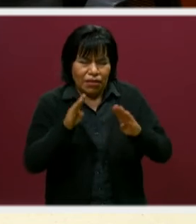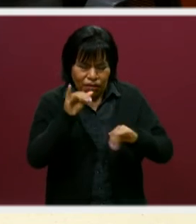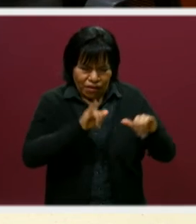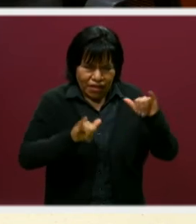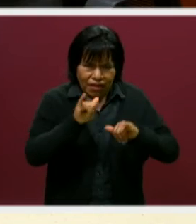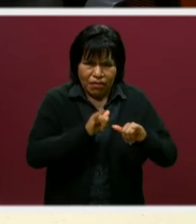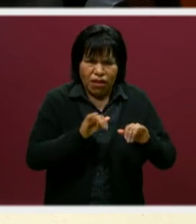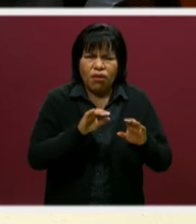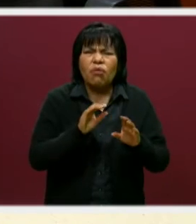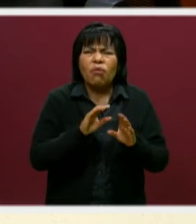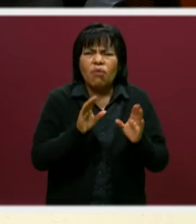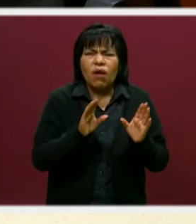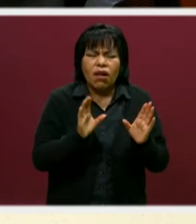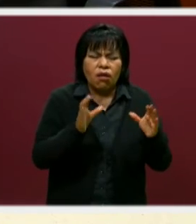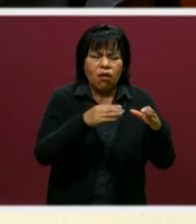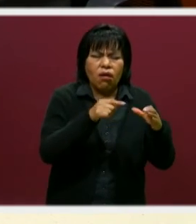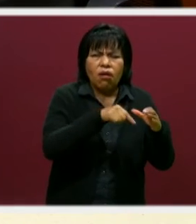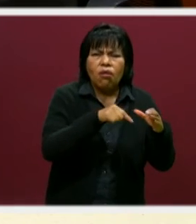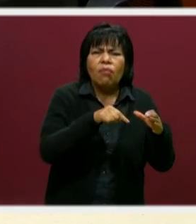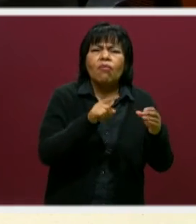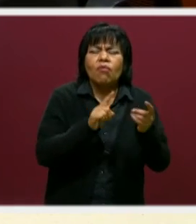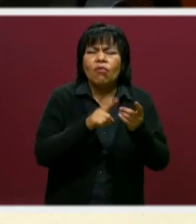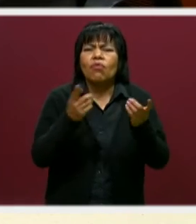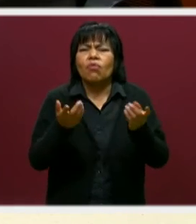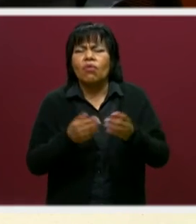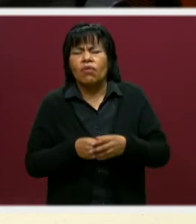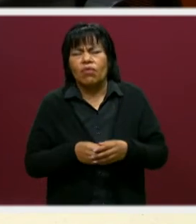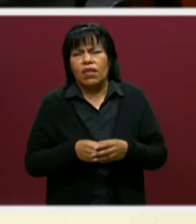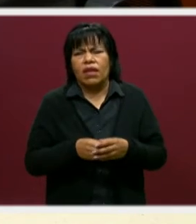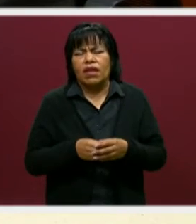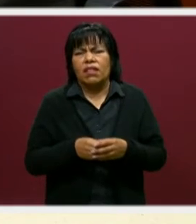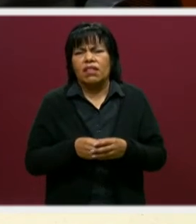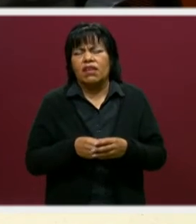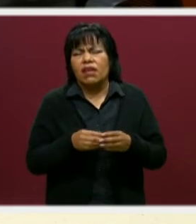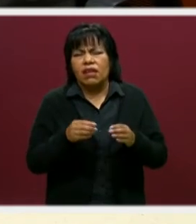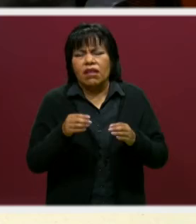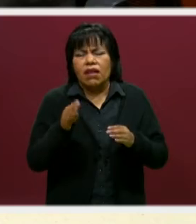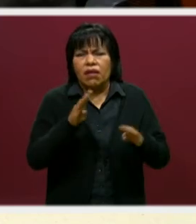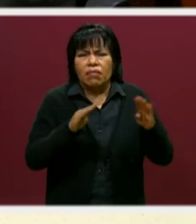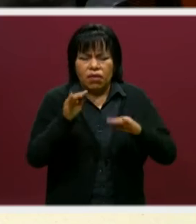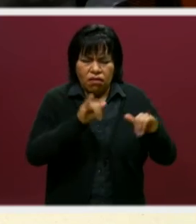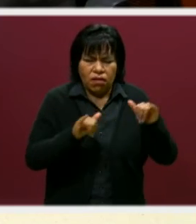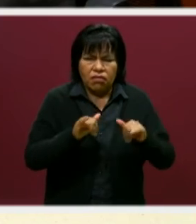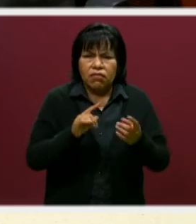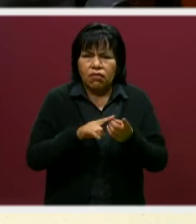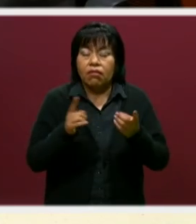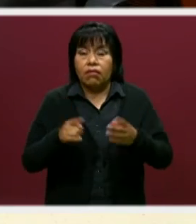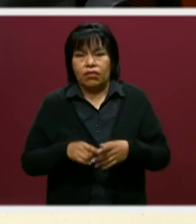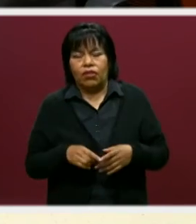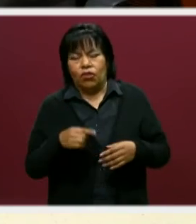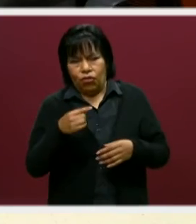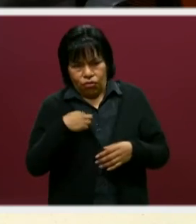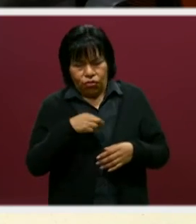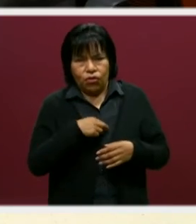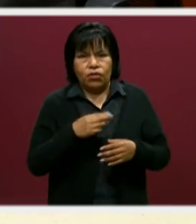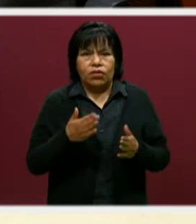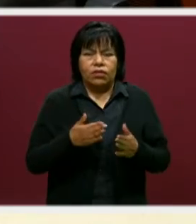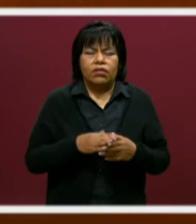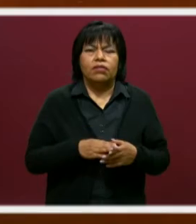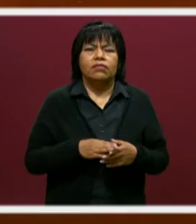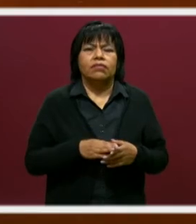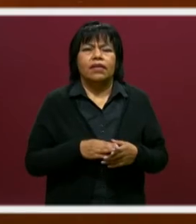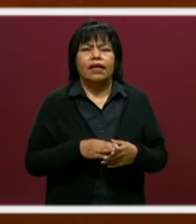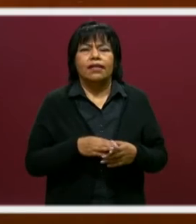¿cuál es el campo, el campo de acción de un ingeniero bioquímico? Mira, nosotros tenemos la especialidad en